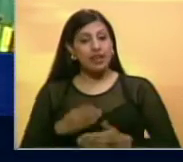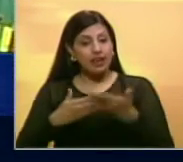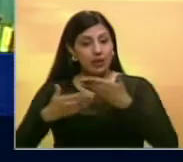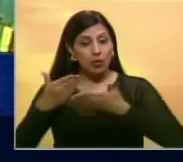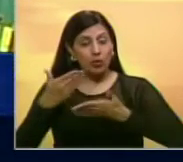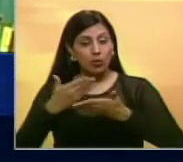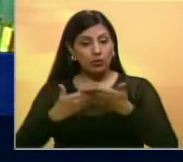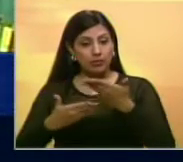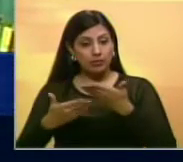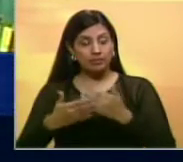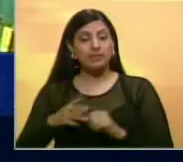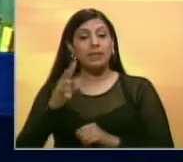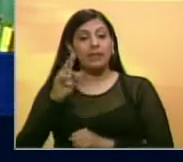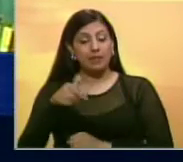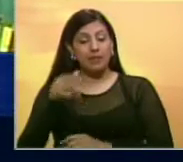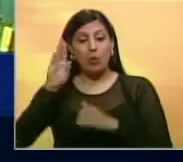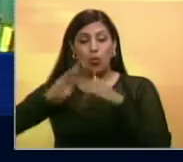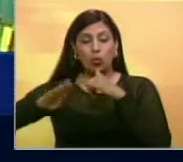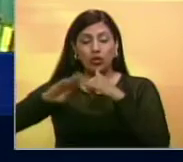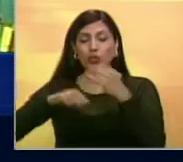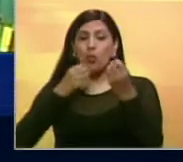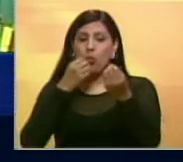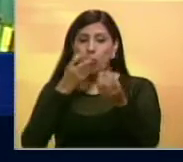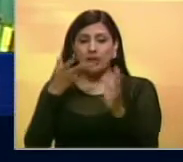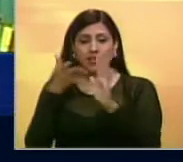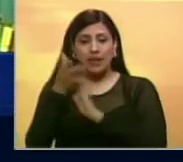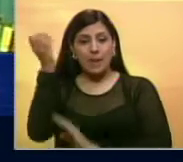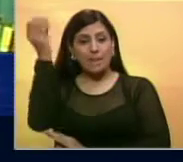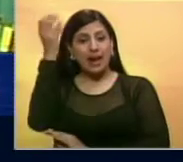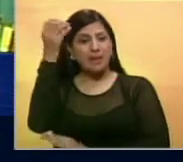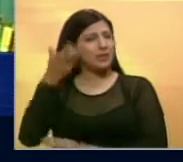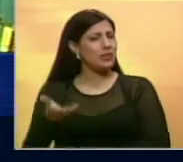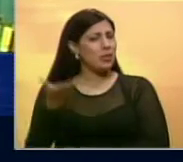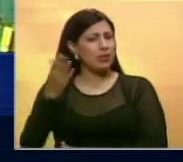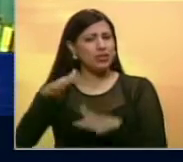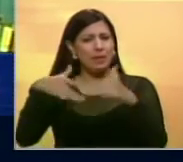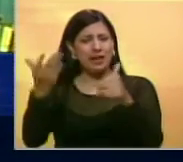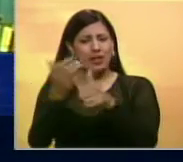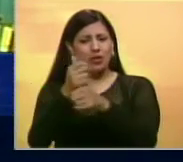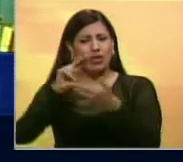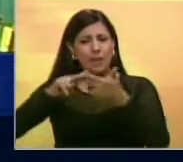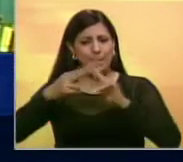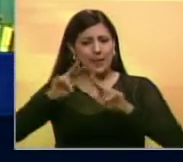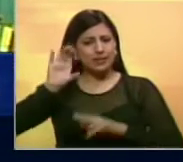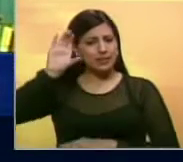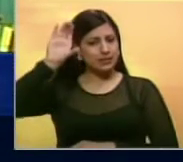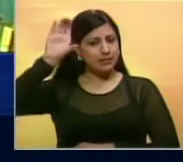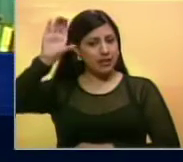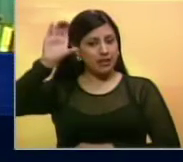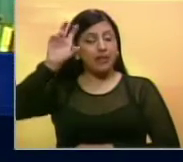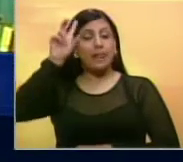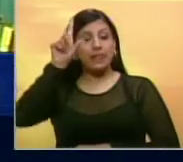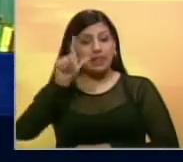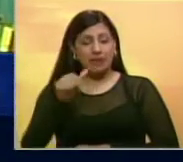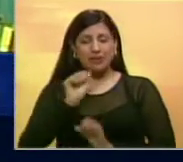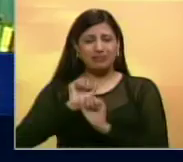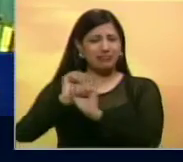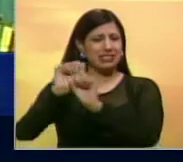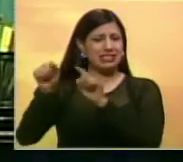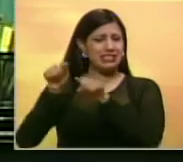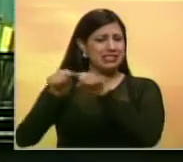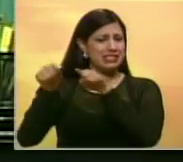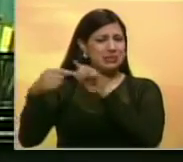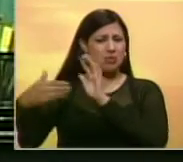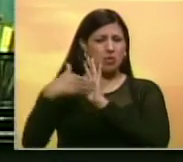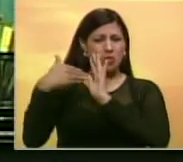económico. Por último, aseguró que el Parlamento Comunal es indispensable para lograr la paz en el país, desechando las críticas que se